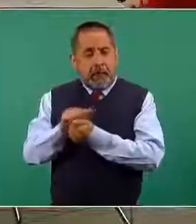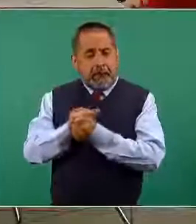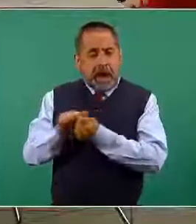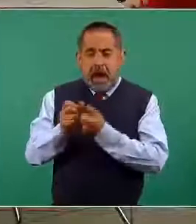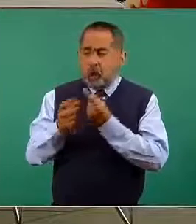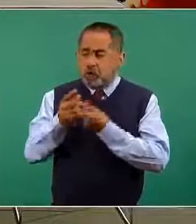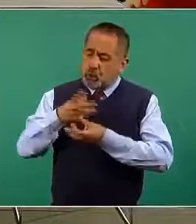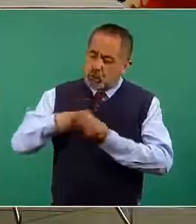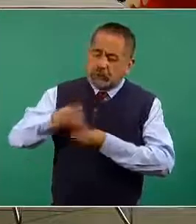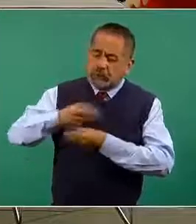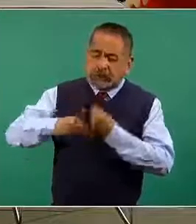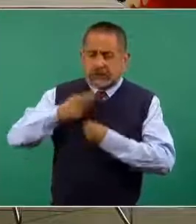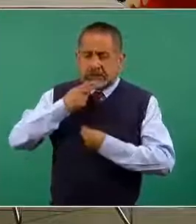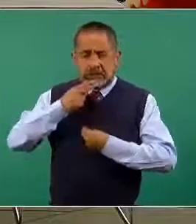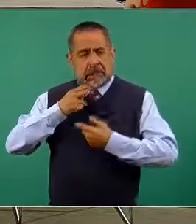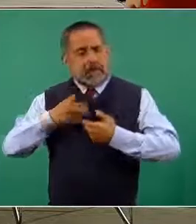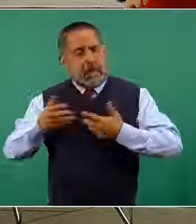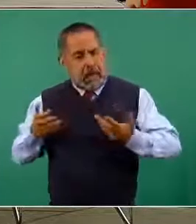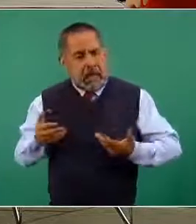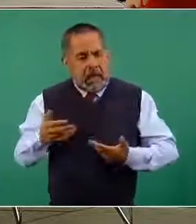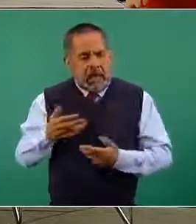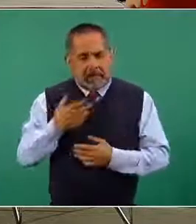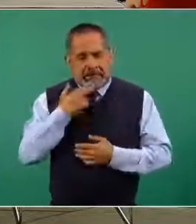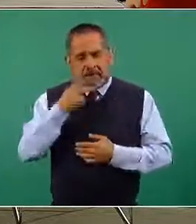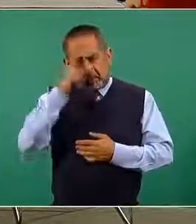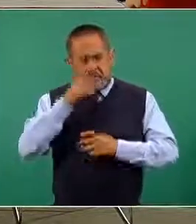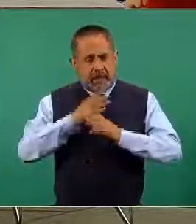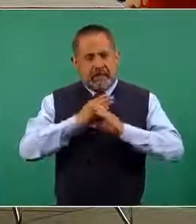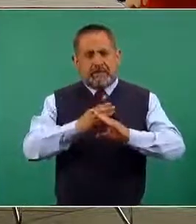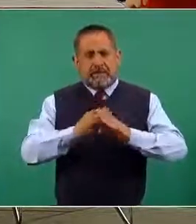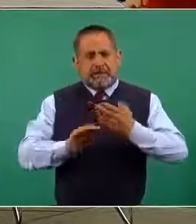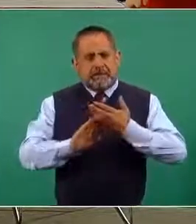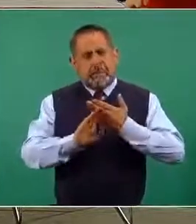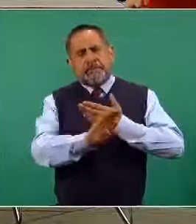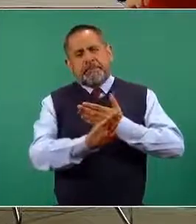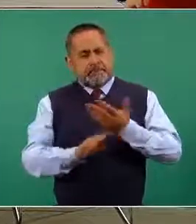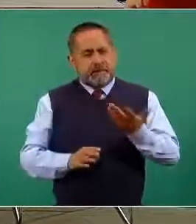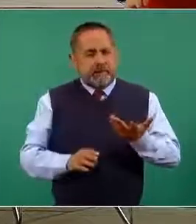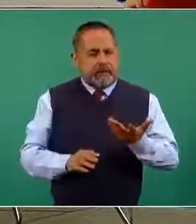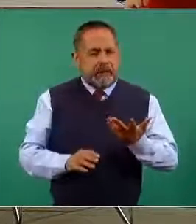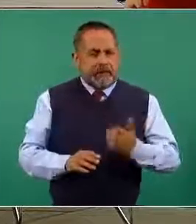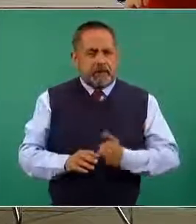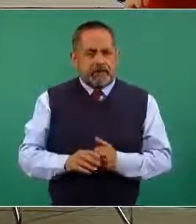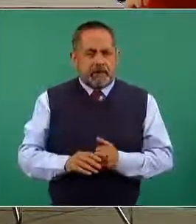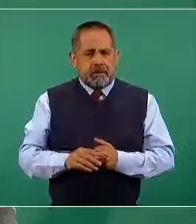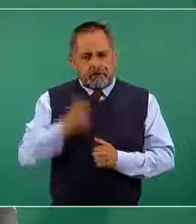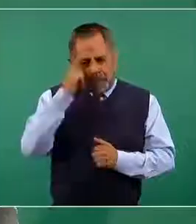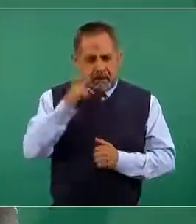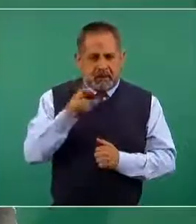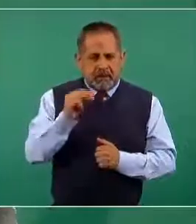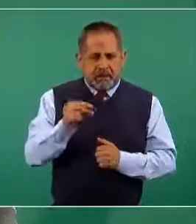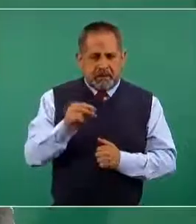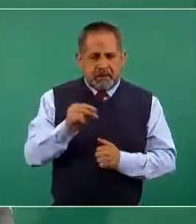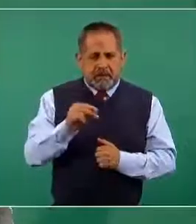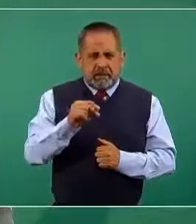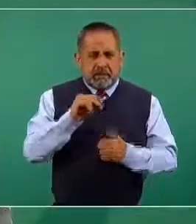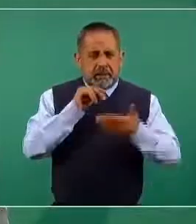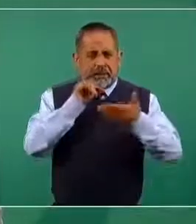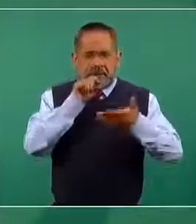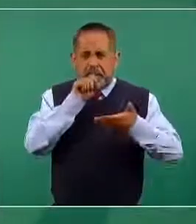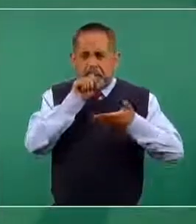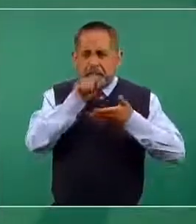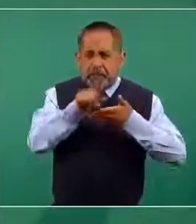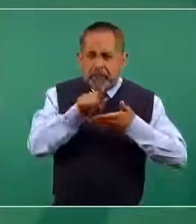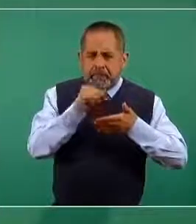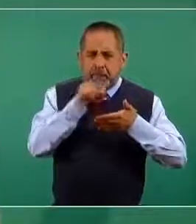que se pueden reutilizar, son útiles como barrera para evitar la expulsión de